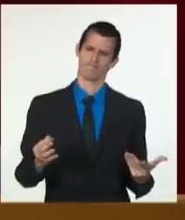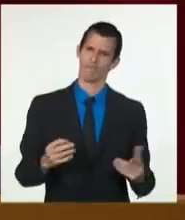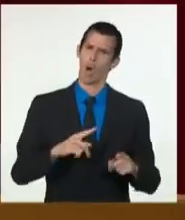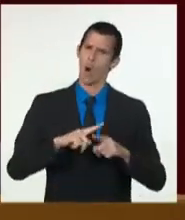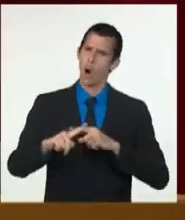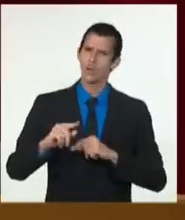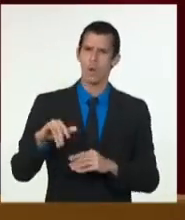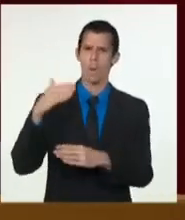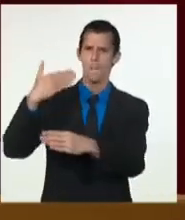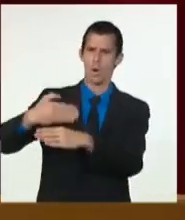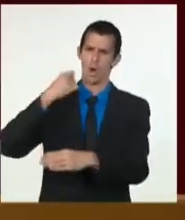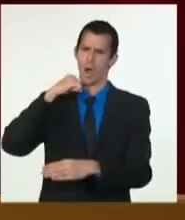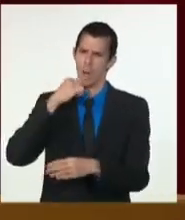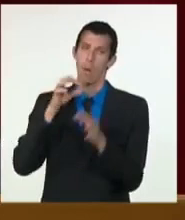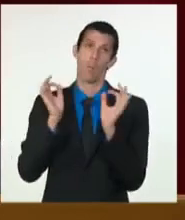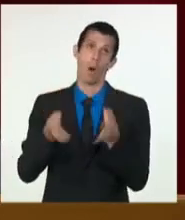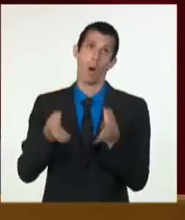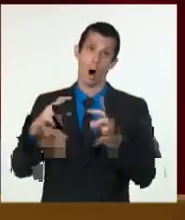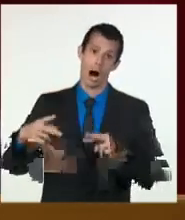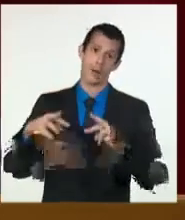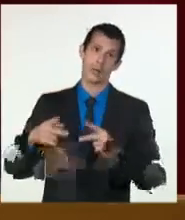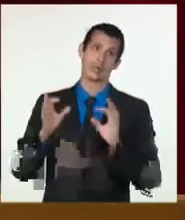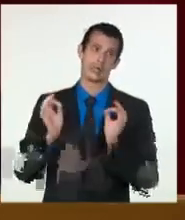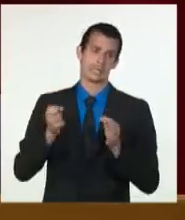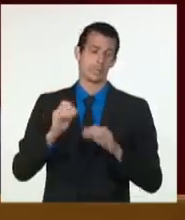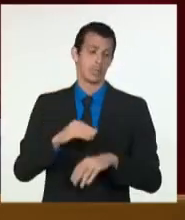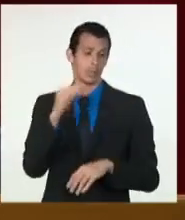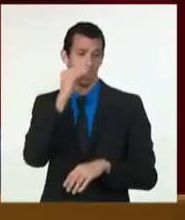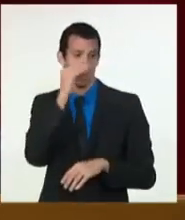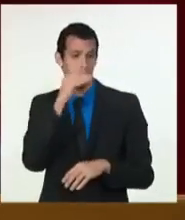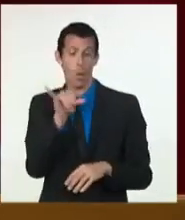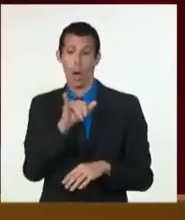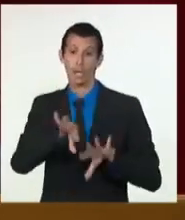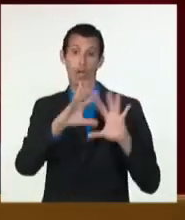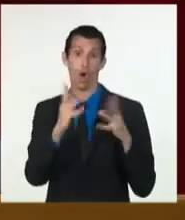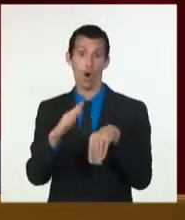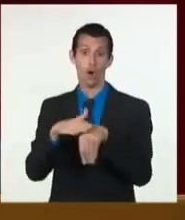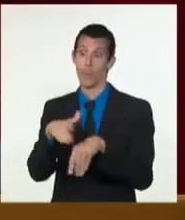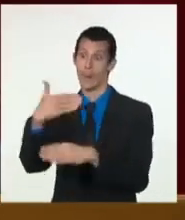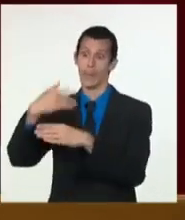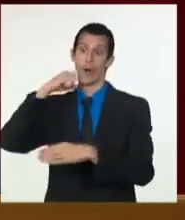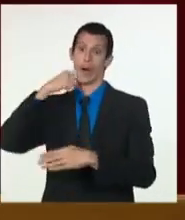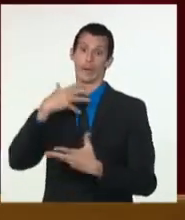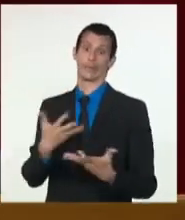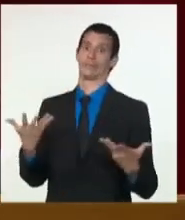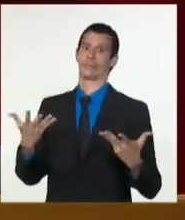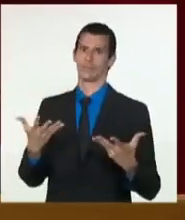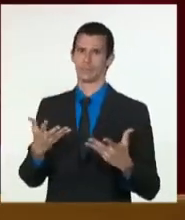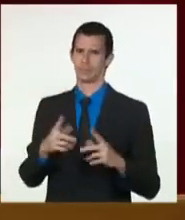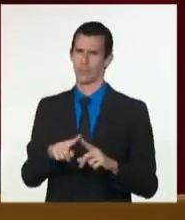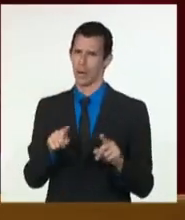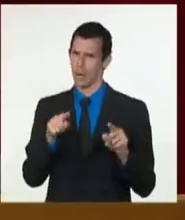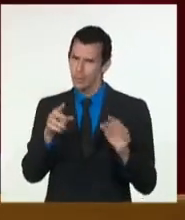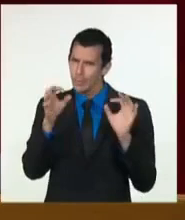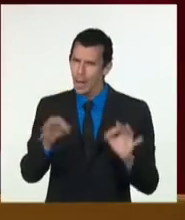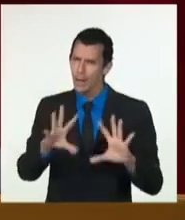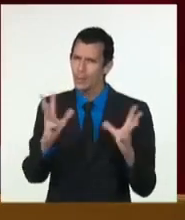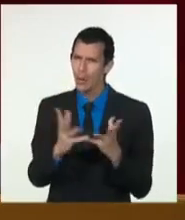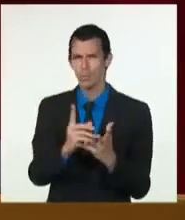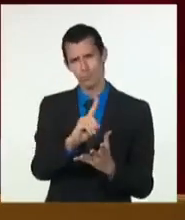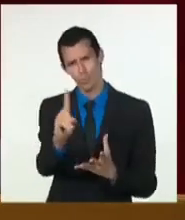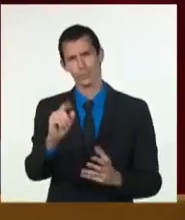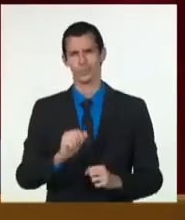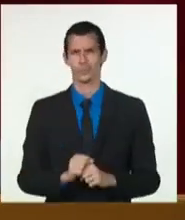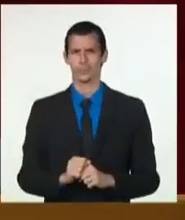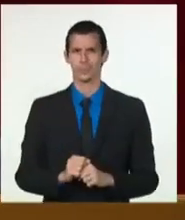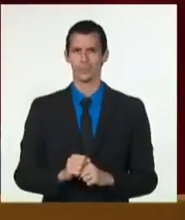como si los clásicos hubieran negado la dialéctica. Se olvidan que su importante aporte teórico no